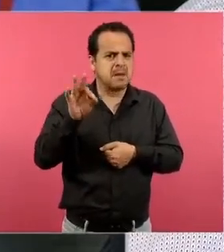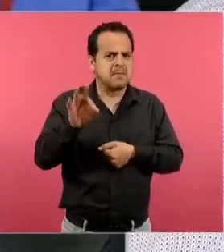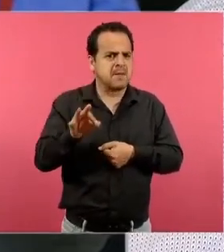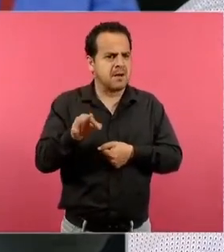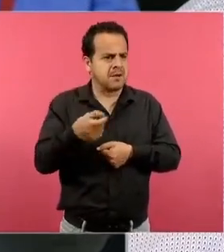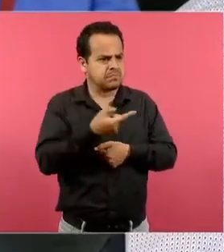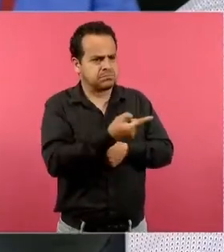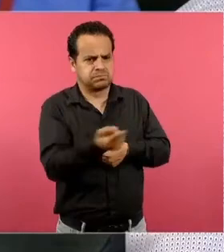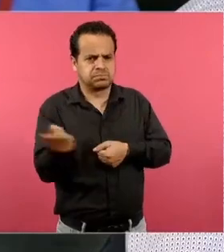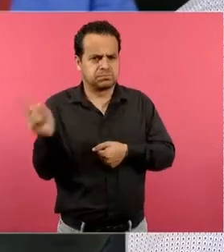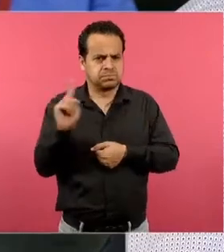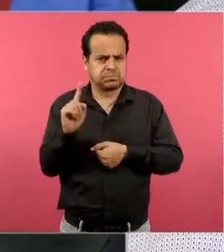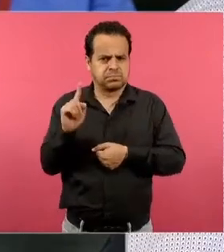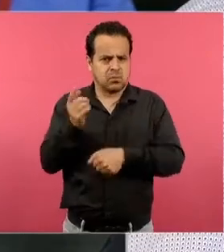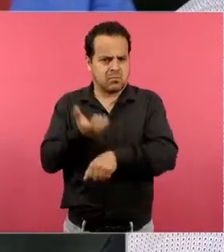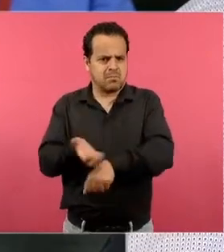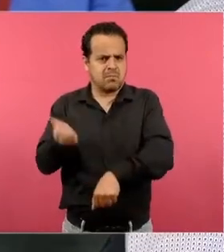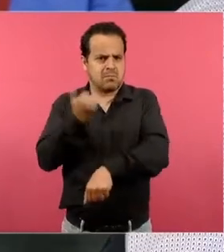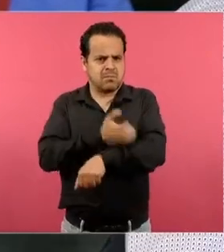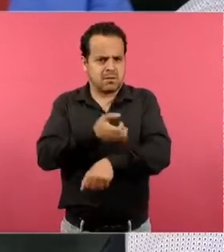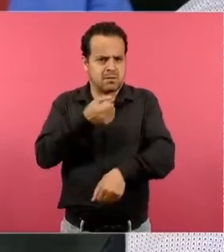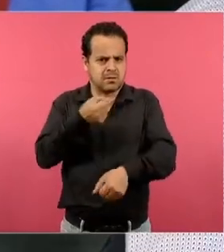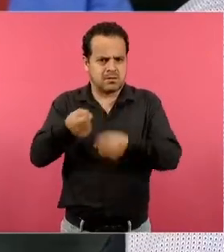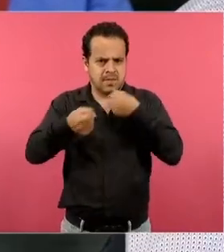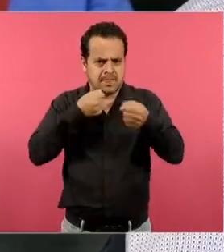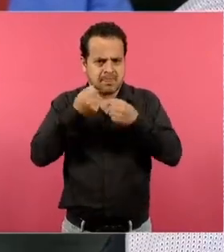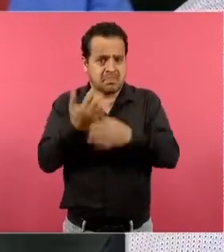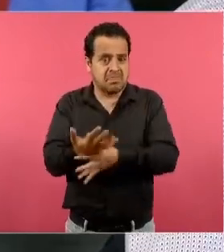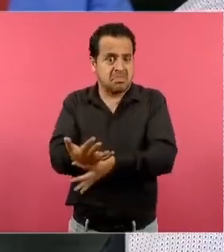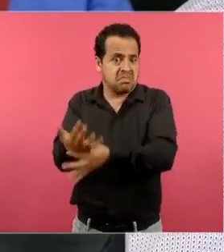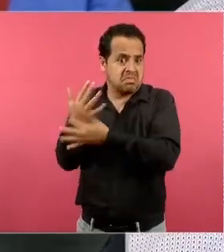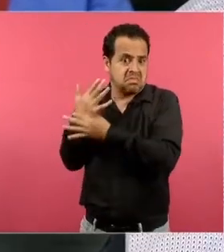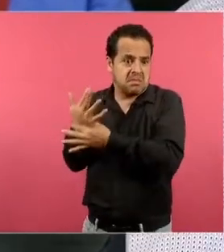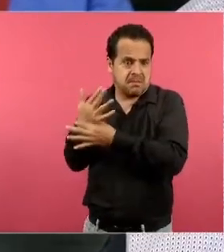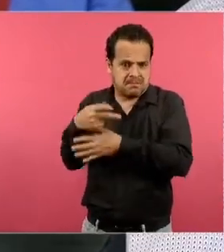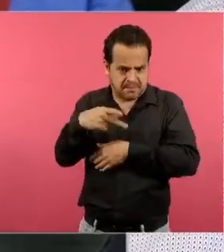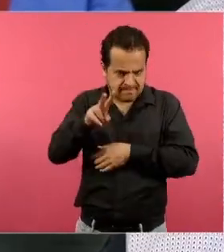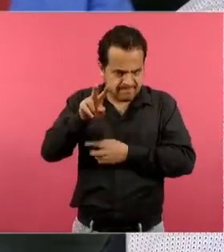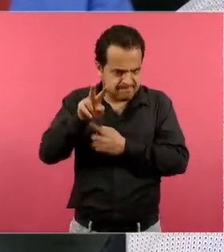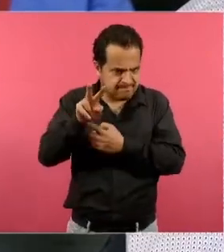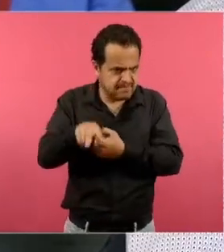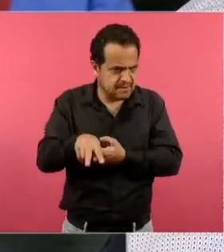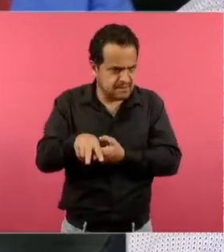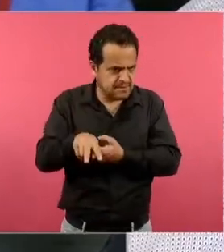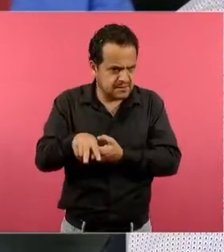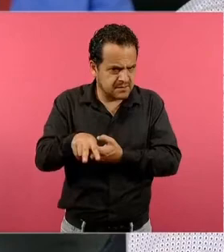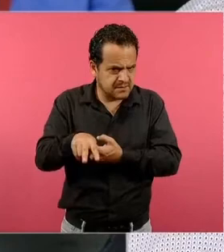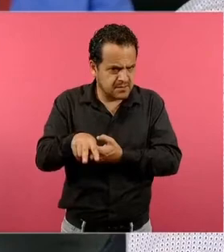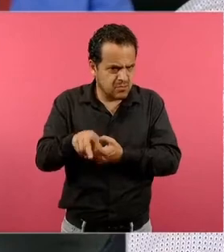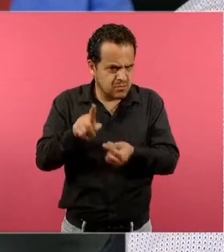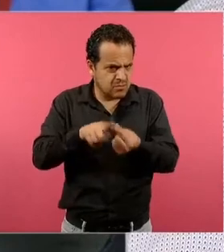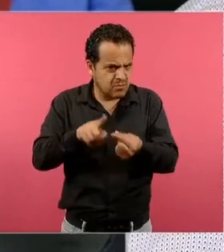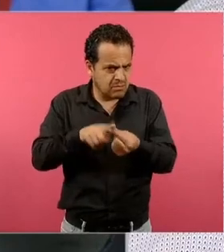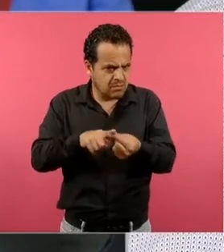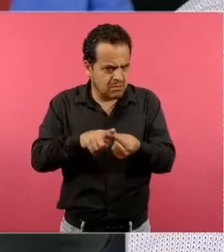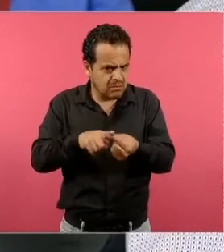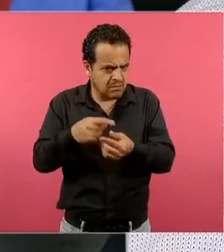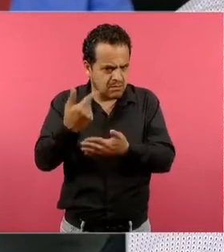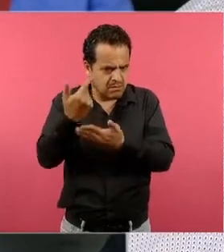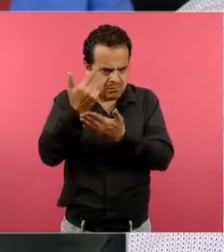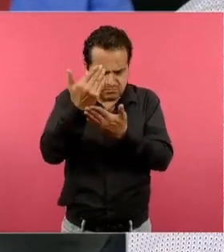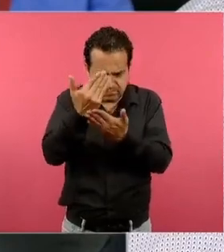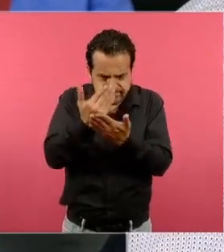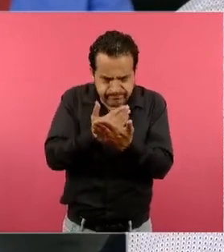¿realmente qué es lo que está en disputa con estos libros de texto? Porque hay un proyecto, la ley es clara, la Constitución también,